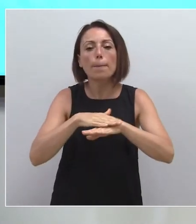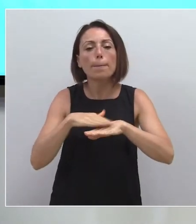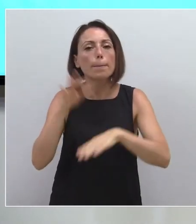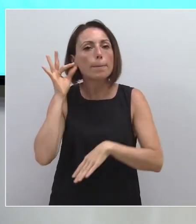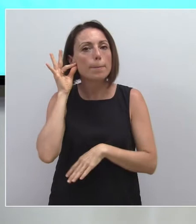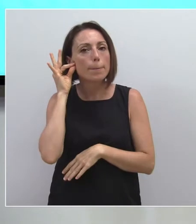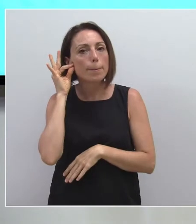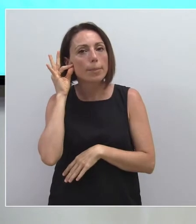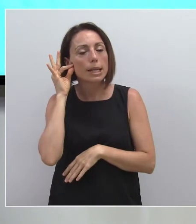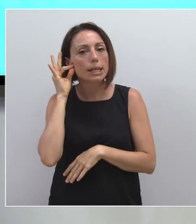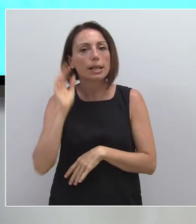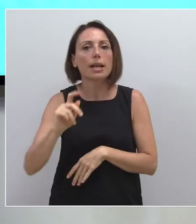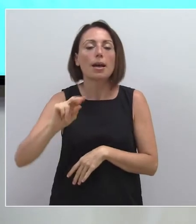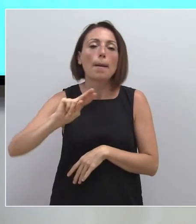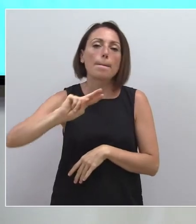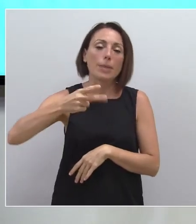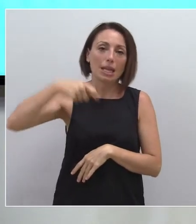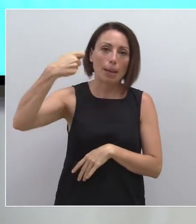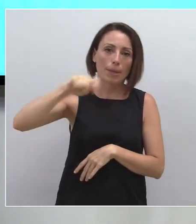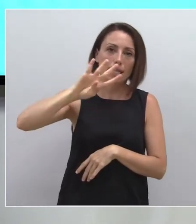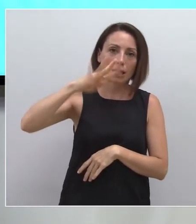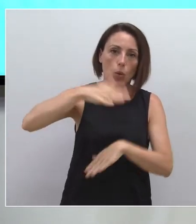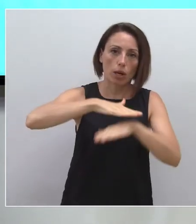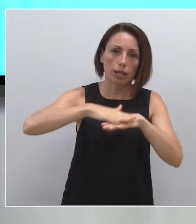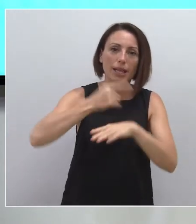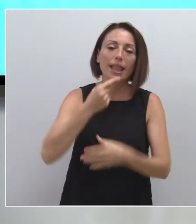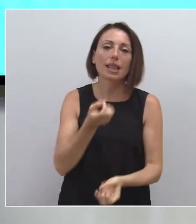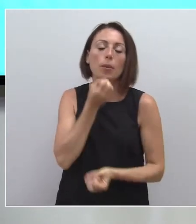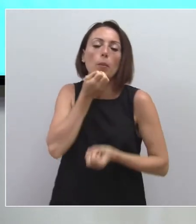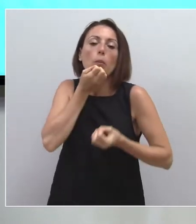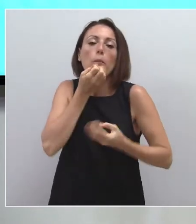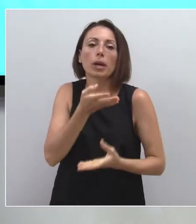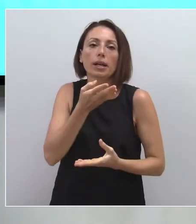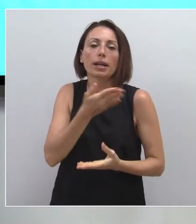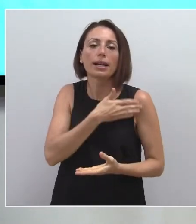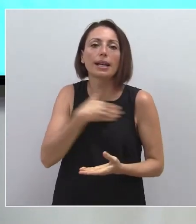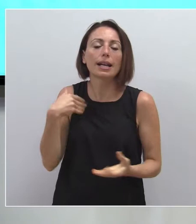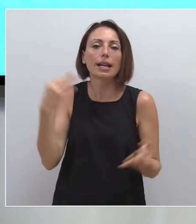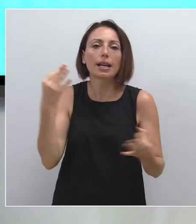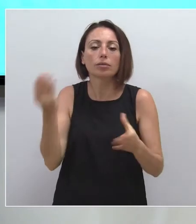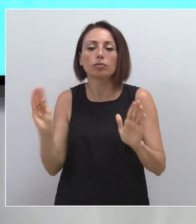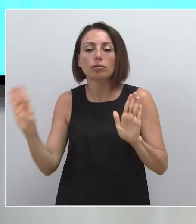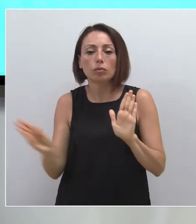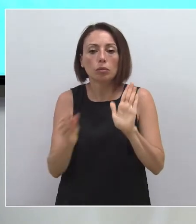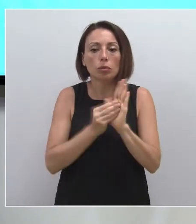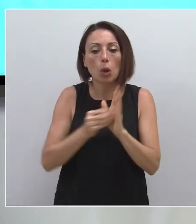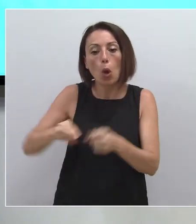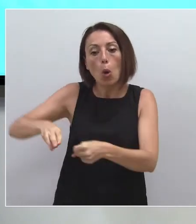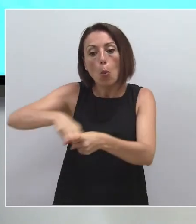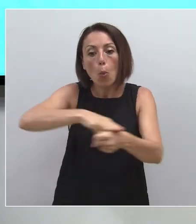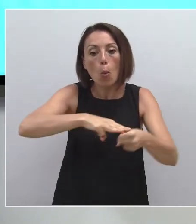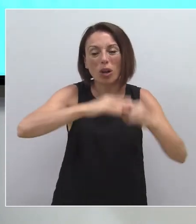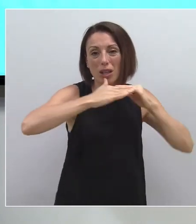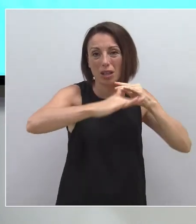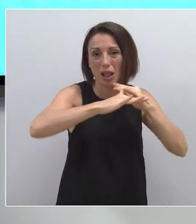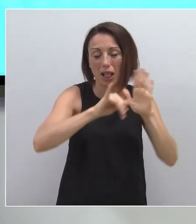vicepresidenta cuarta del Gobierno, como el secretario de Estado, anunciaban la intención de incorporar a los municipios ribereños en